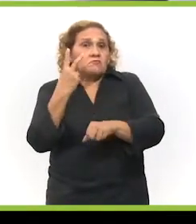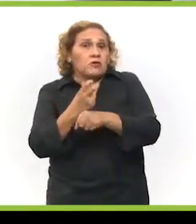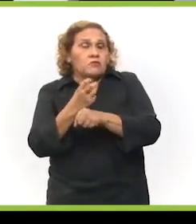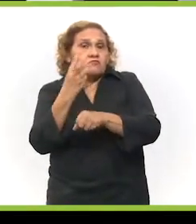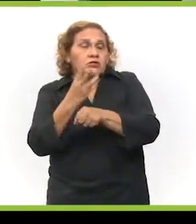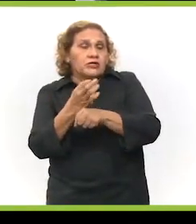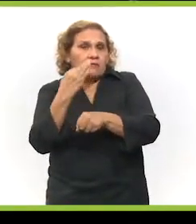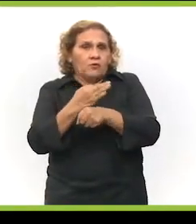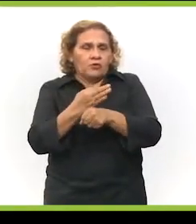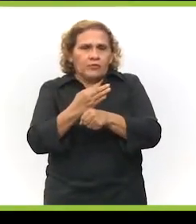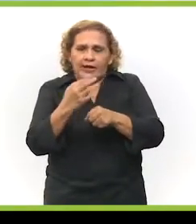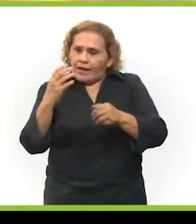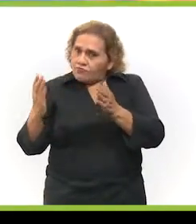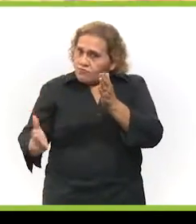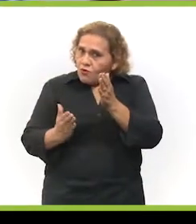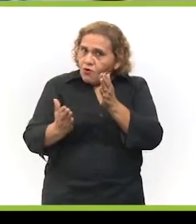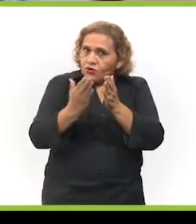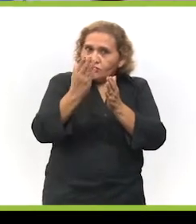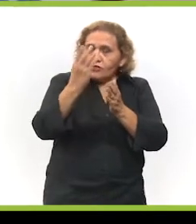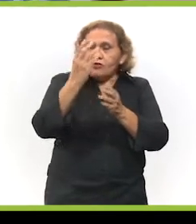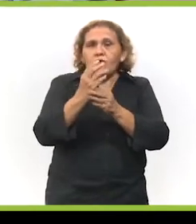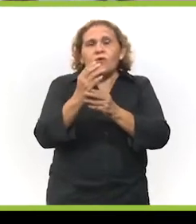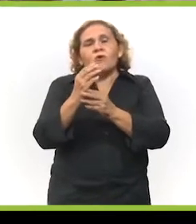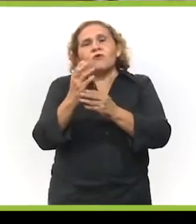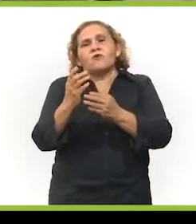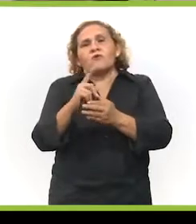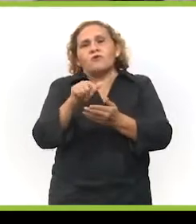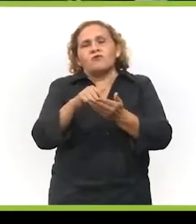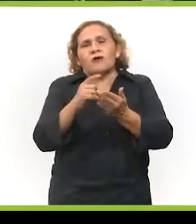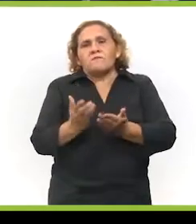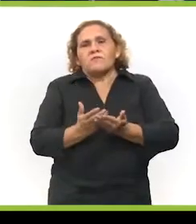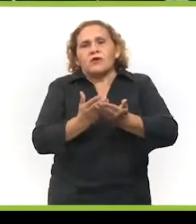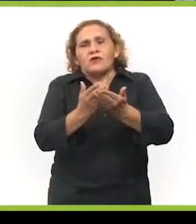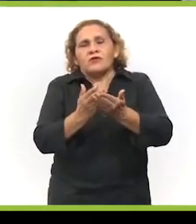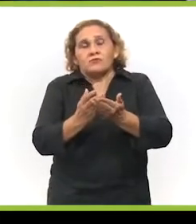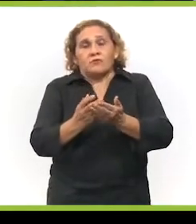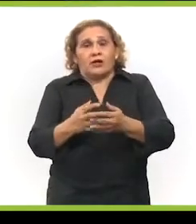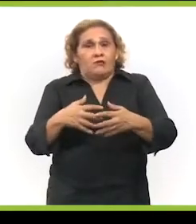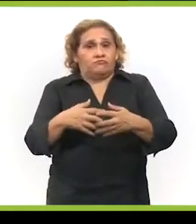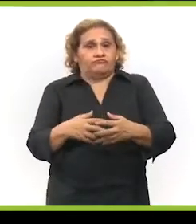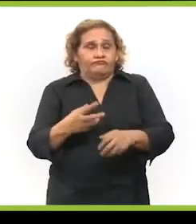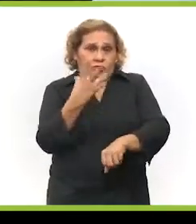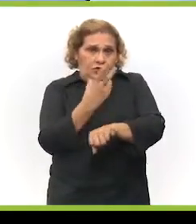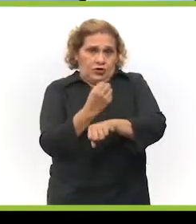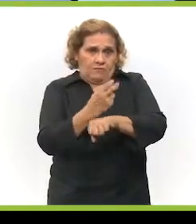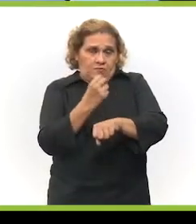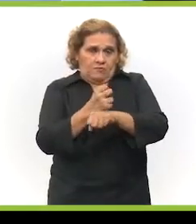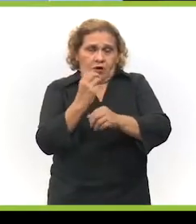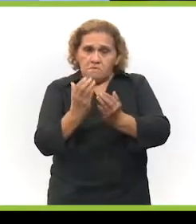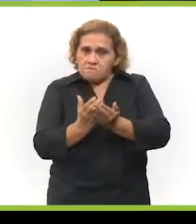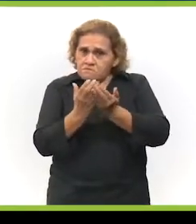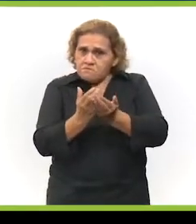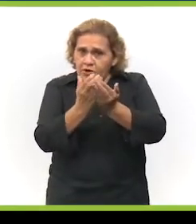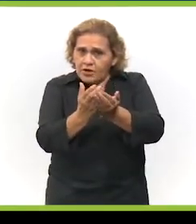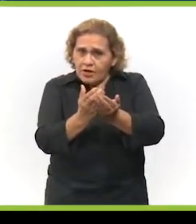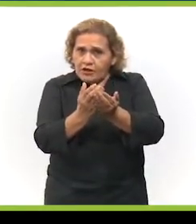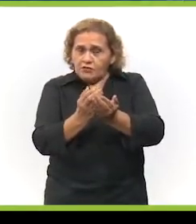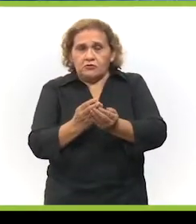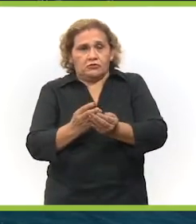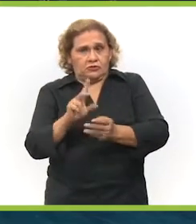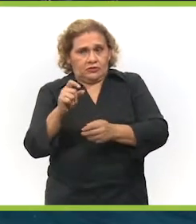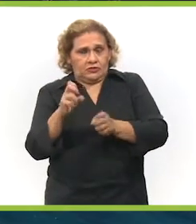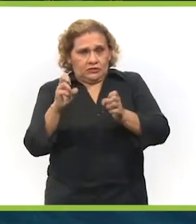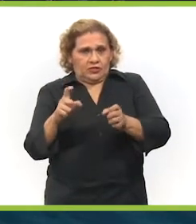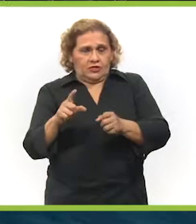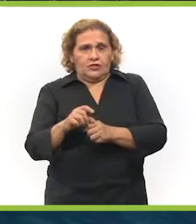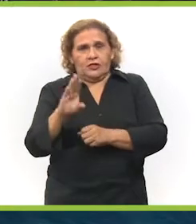de dólares en una segunda y tercera etapa para poder construir un astillero para darle mantenimiento y reparación de barcos, especialmente